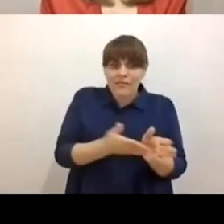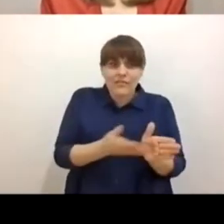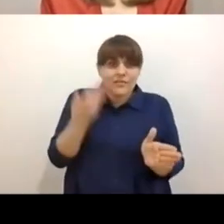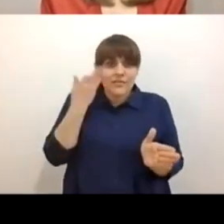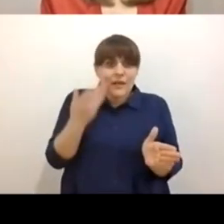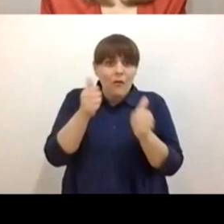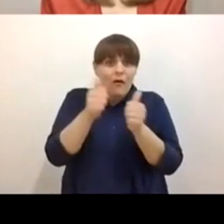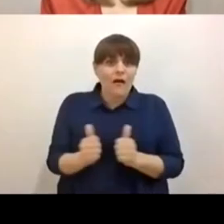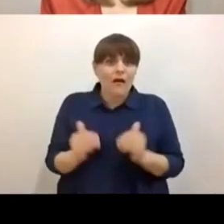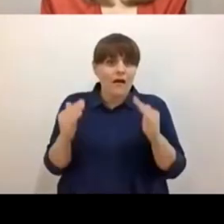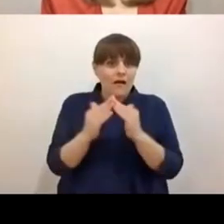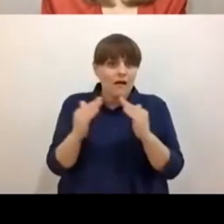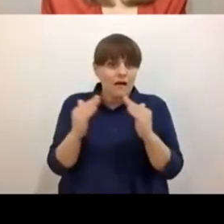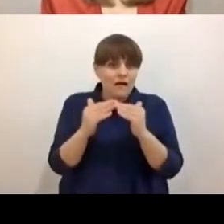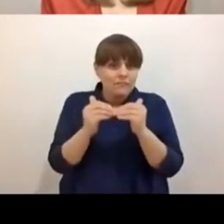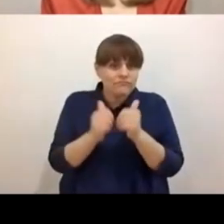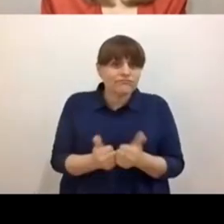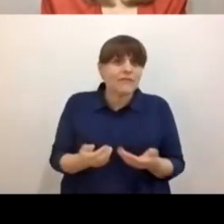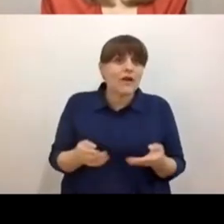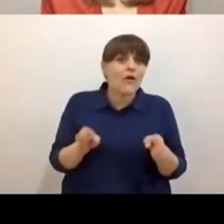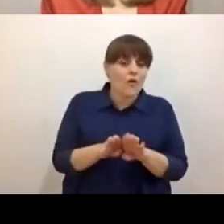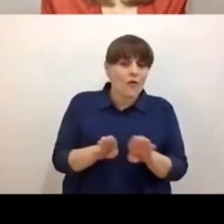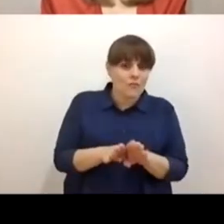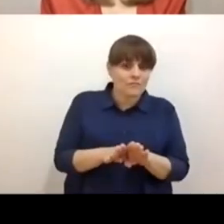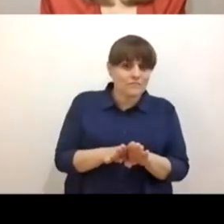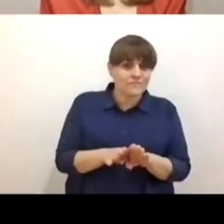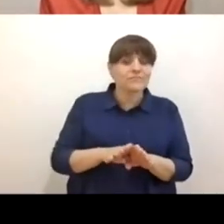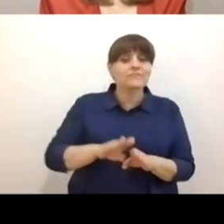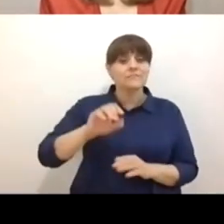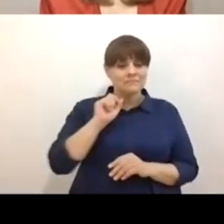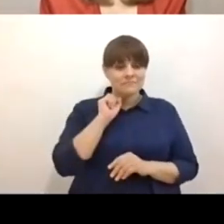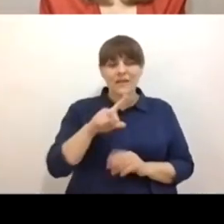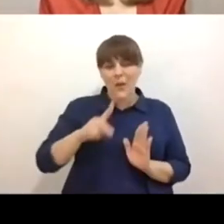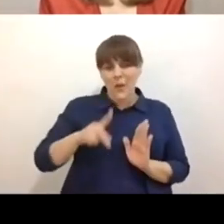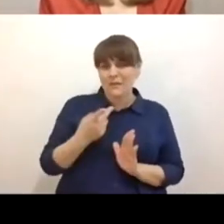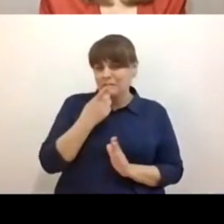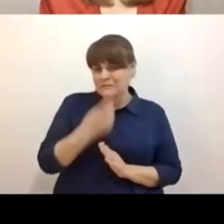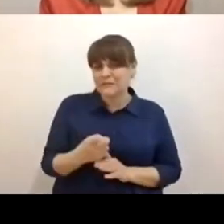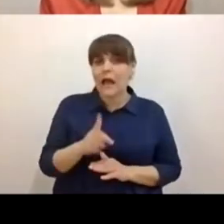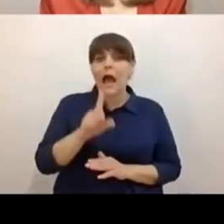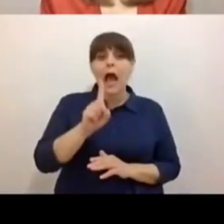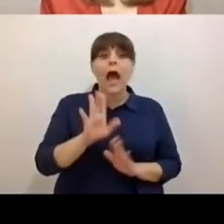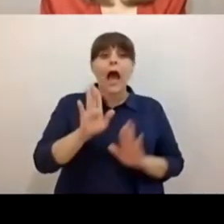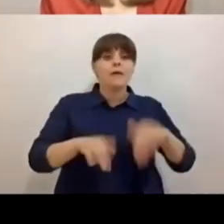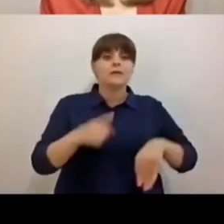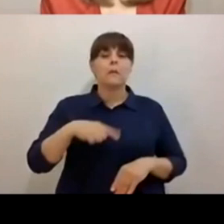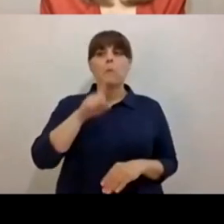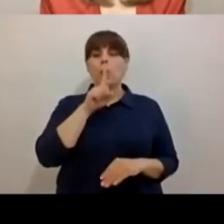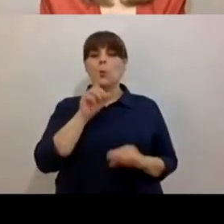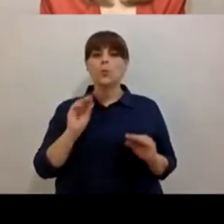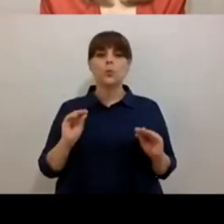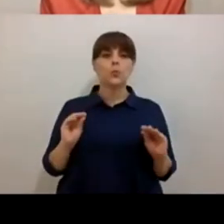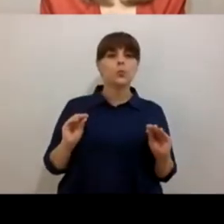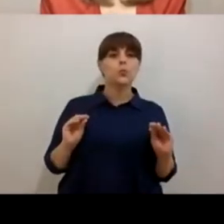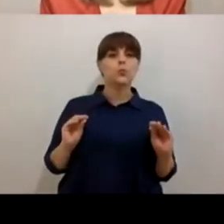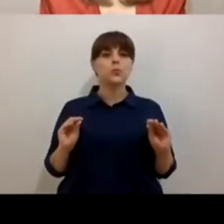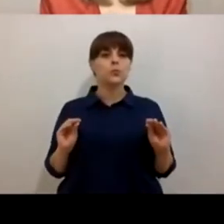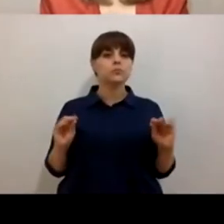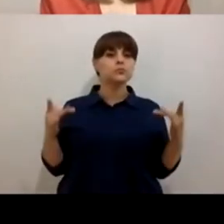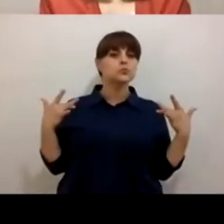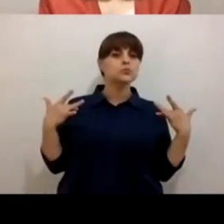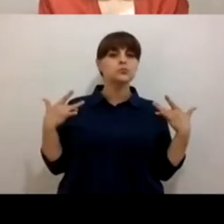nombraría una vez más es muchas veces es disimulemos, ¿no? Como que no pasa nada, tratemos de